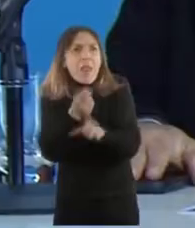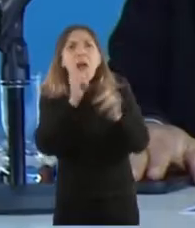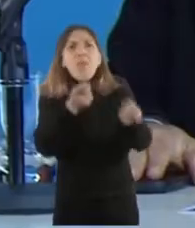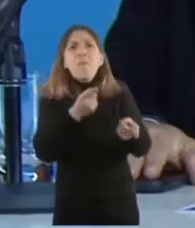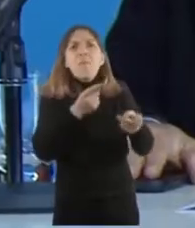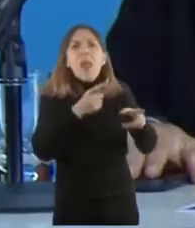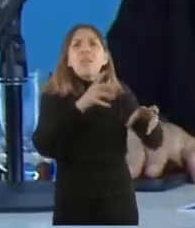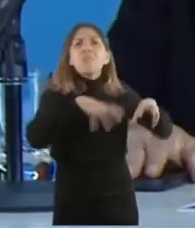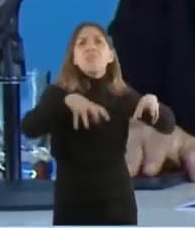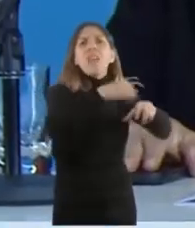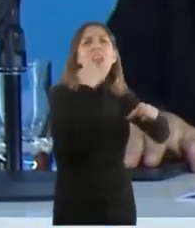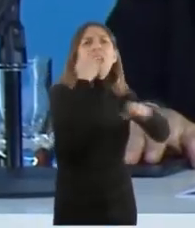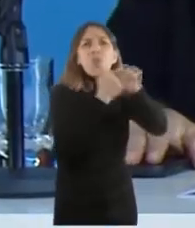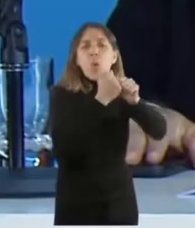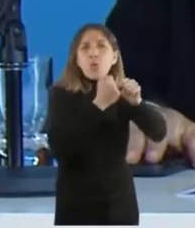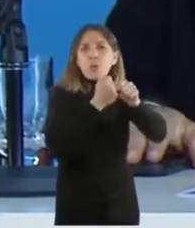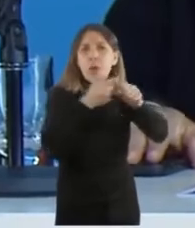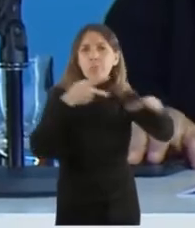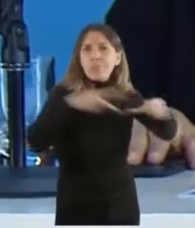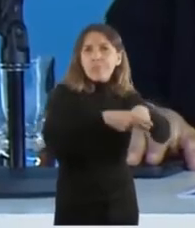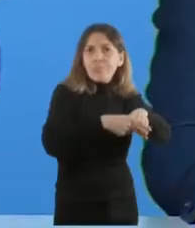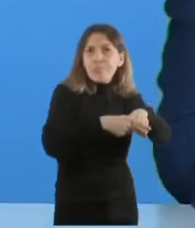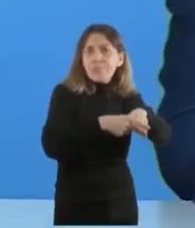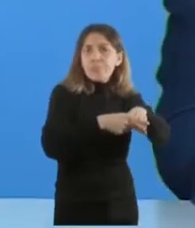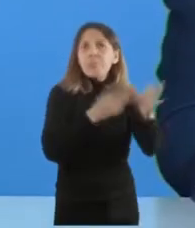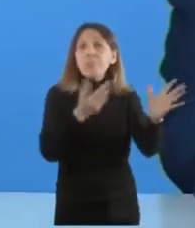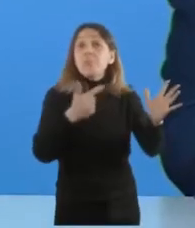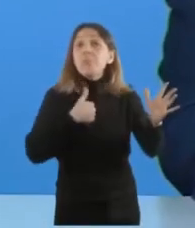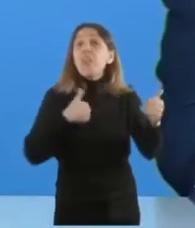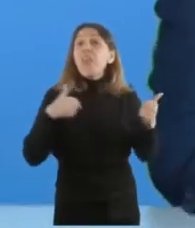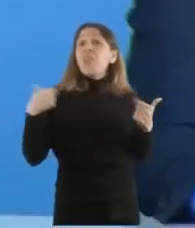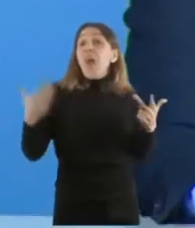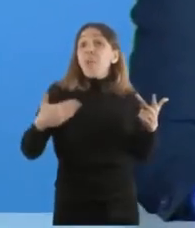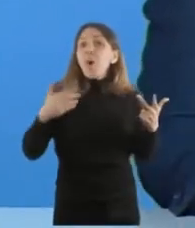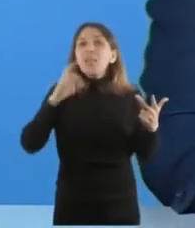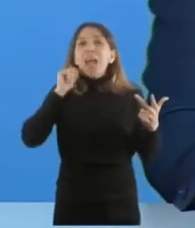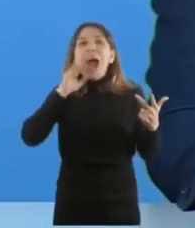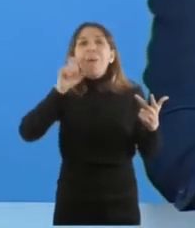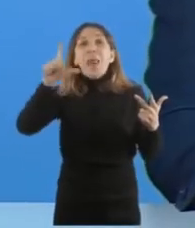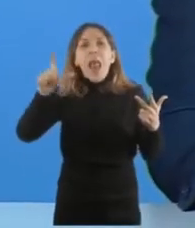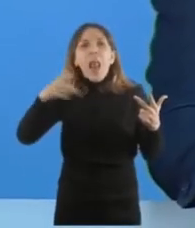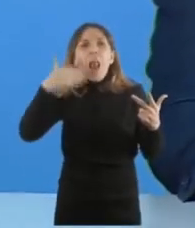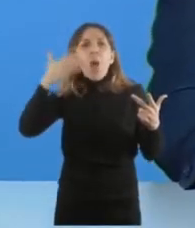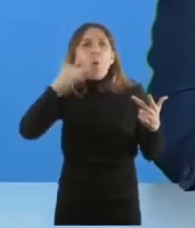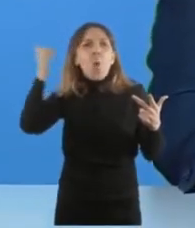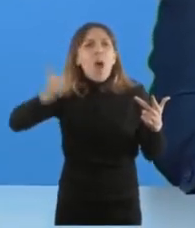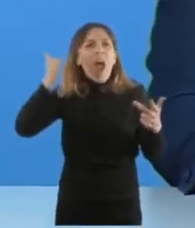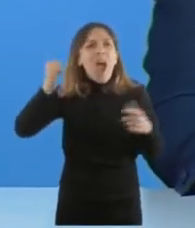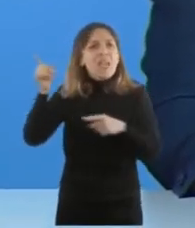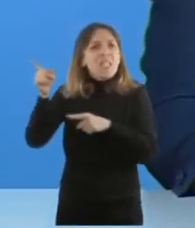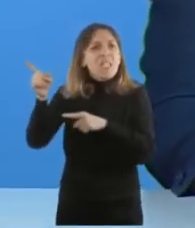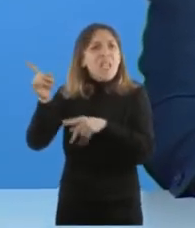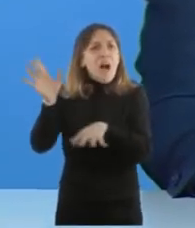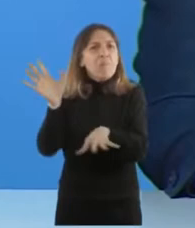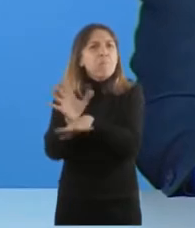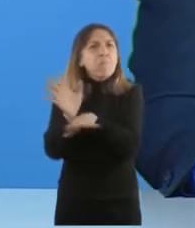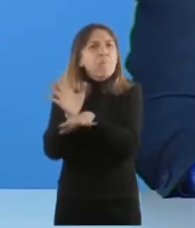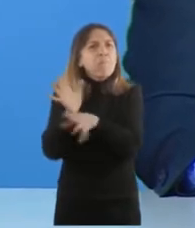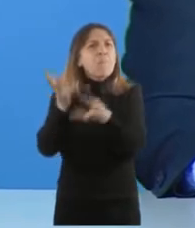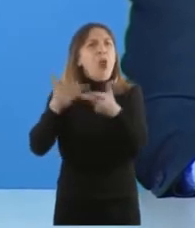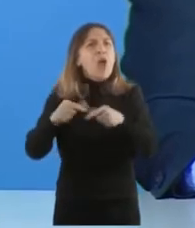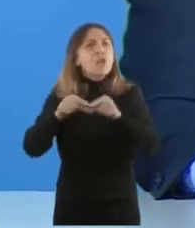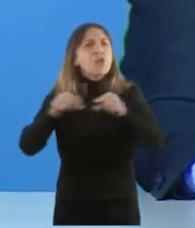industriales, y después lo escuchaba Gabriel, que nos contaba qué representaron las PPP.